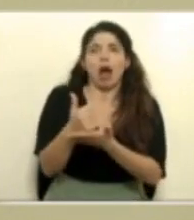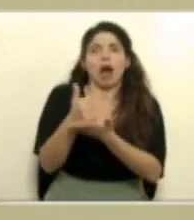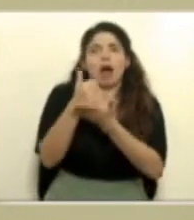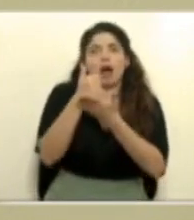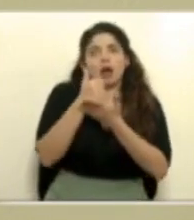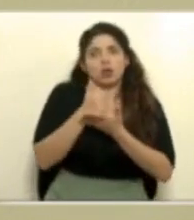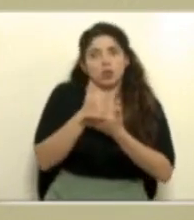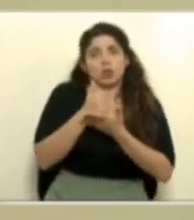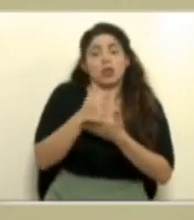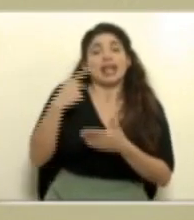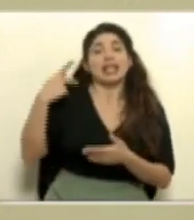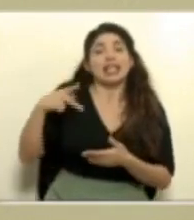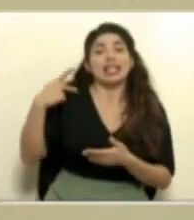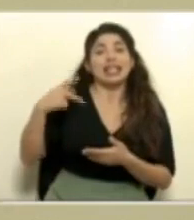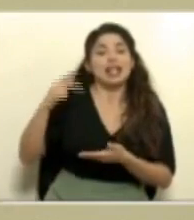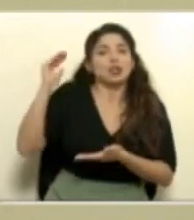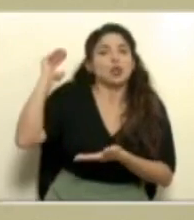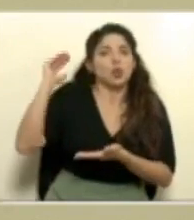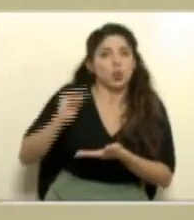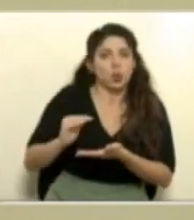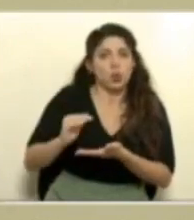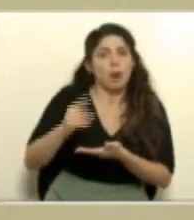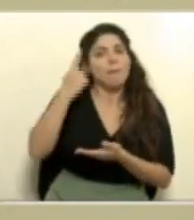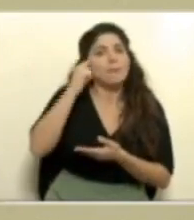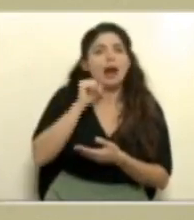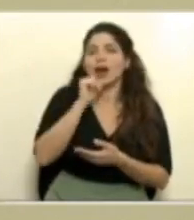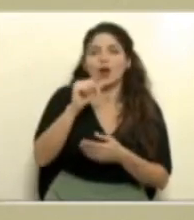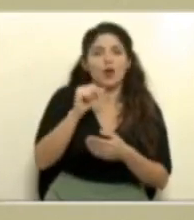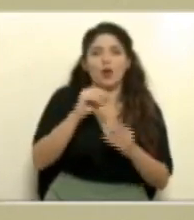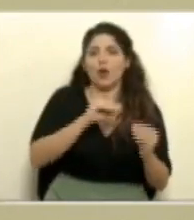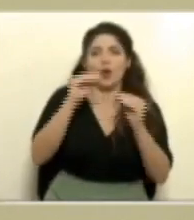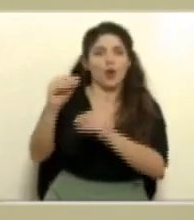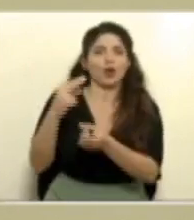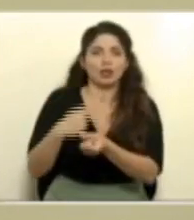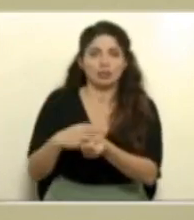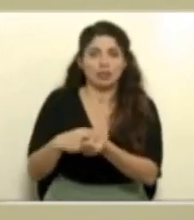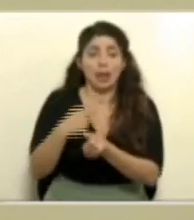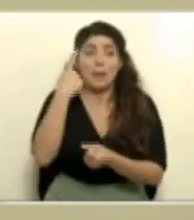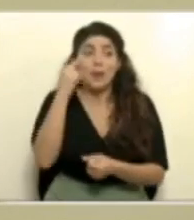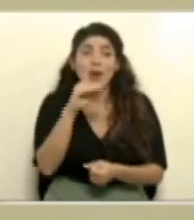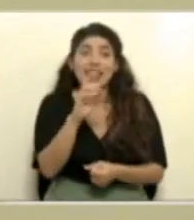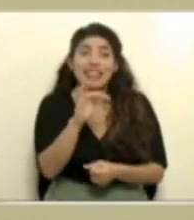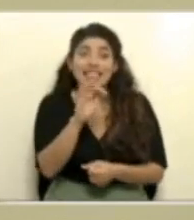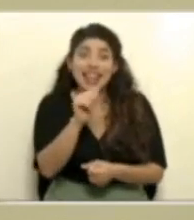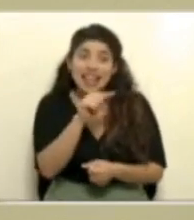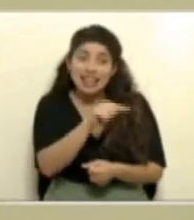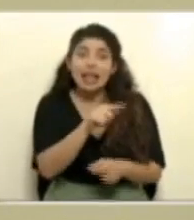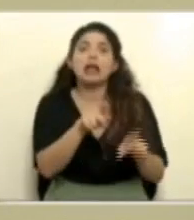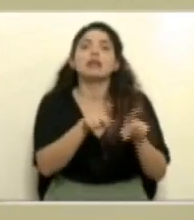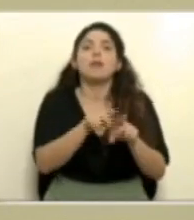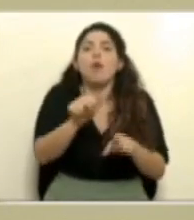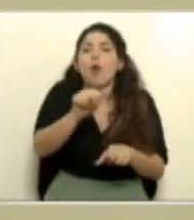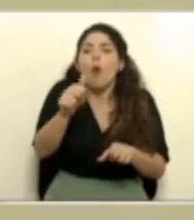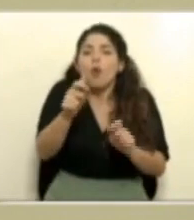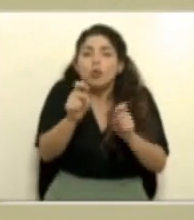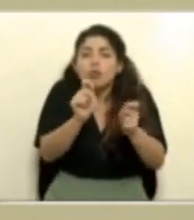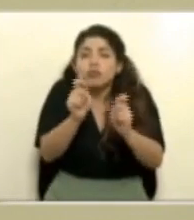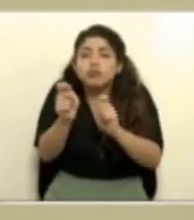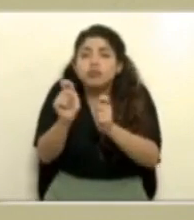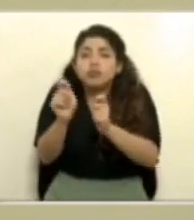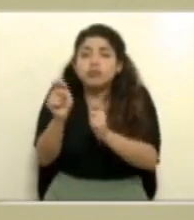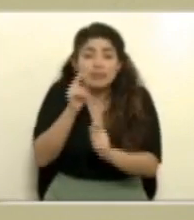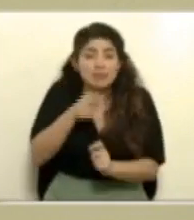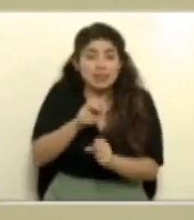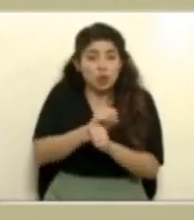importantemente el riesgo de ser hospitalizado por la variante Delta como por las demás variantes que tenemos hasta